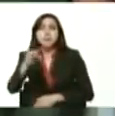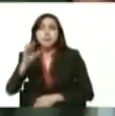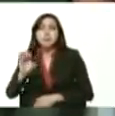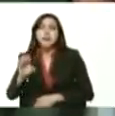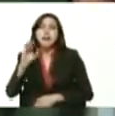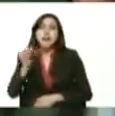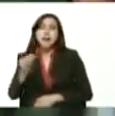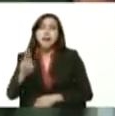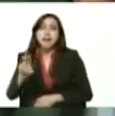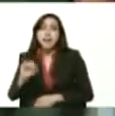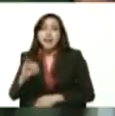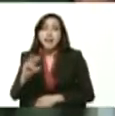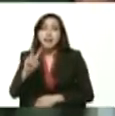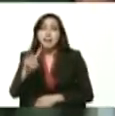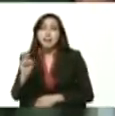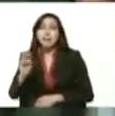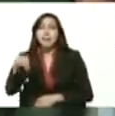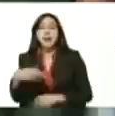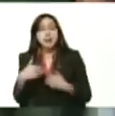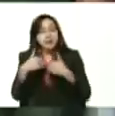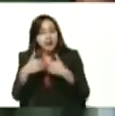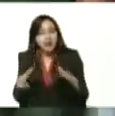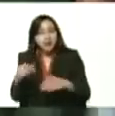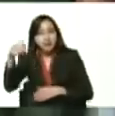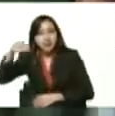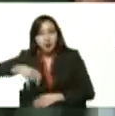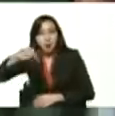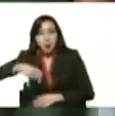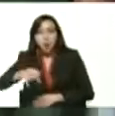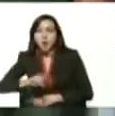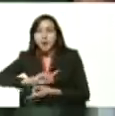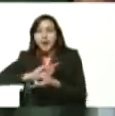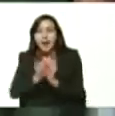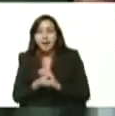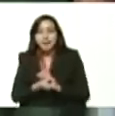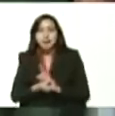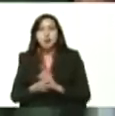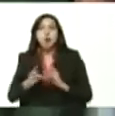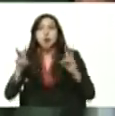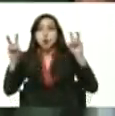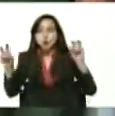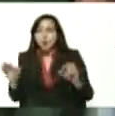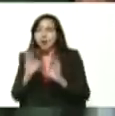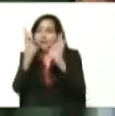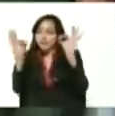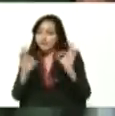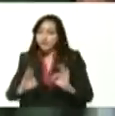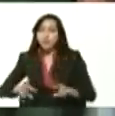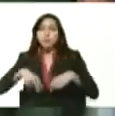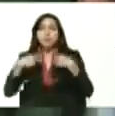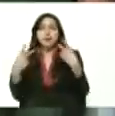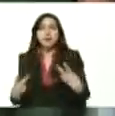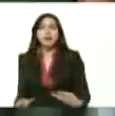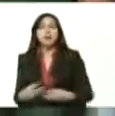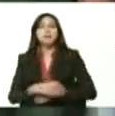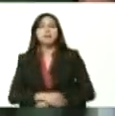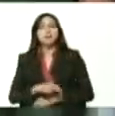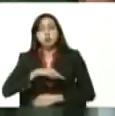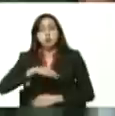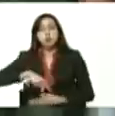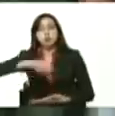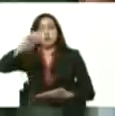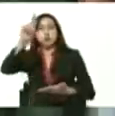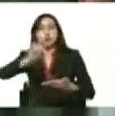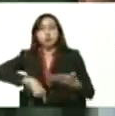está activada se está adaptando a los nuevos cambios y por eso estamos firmando